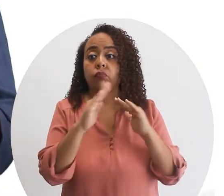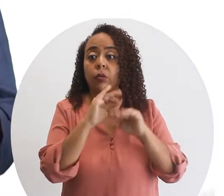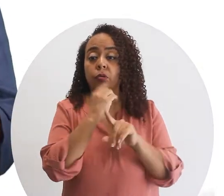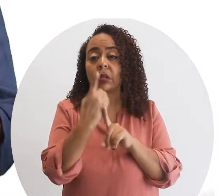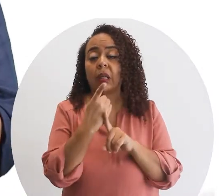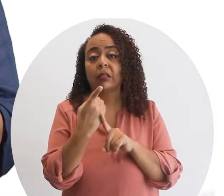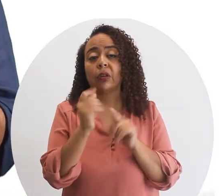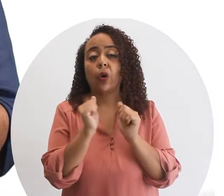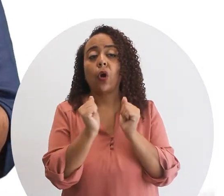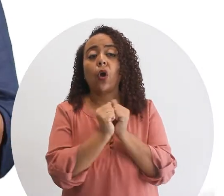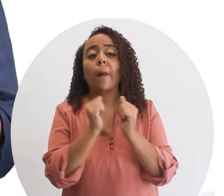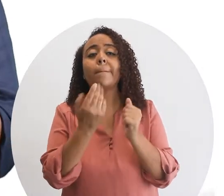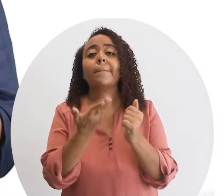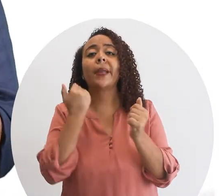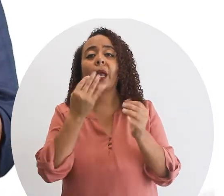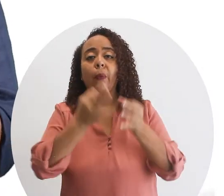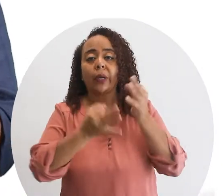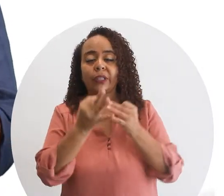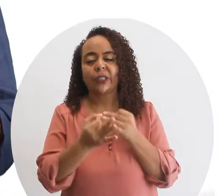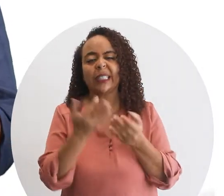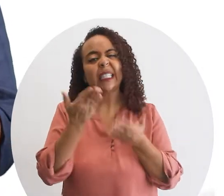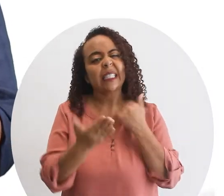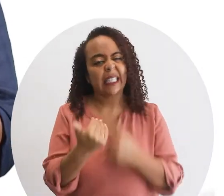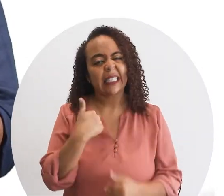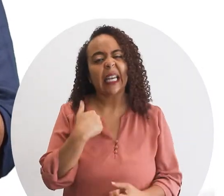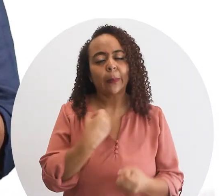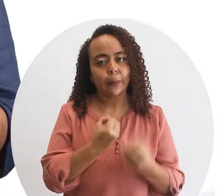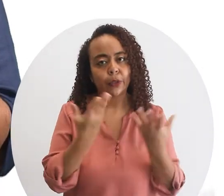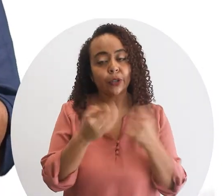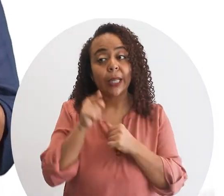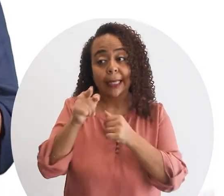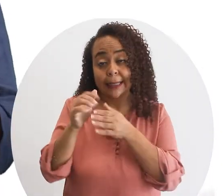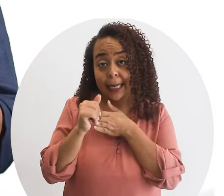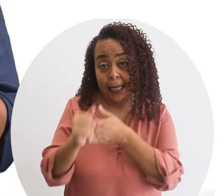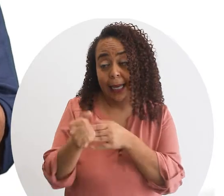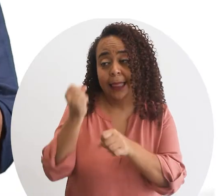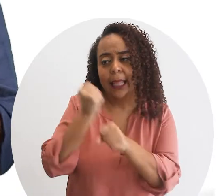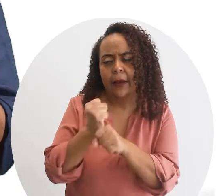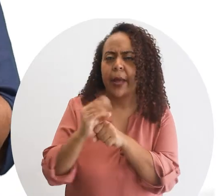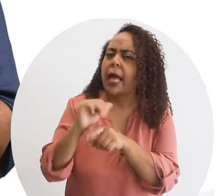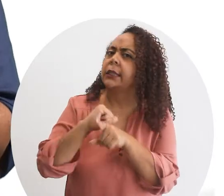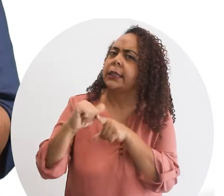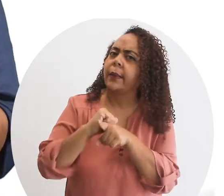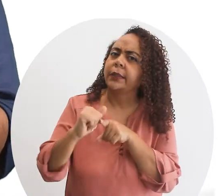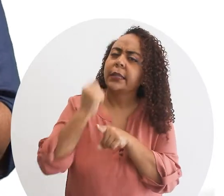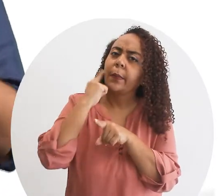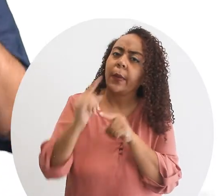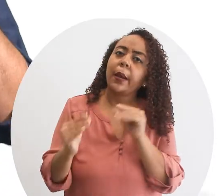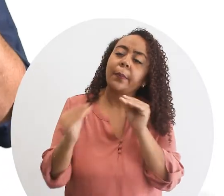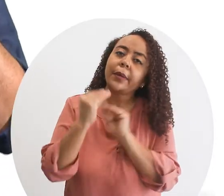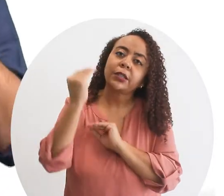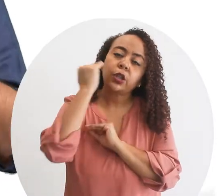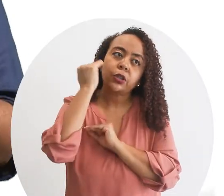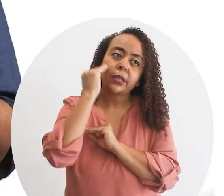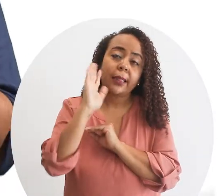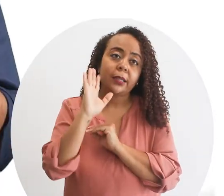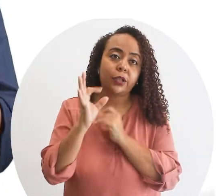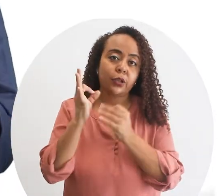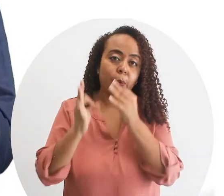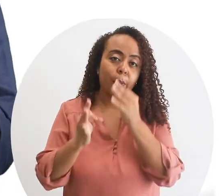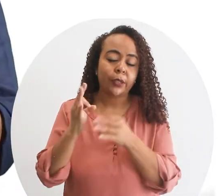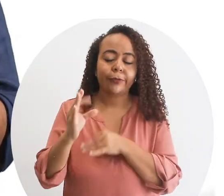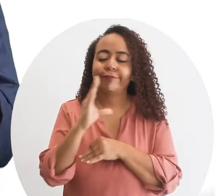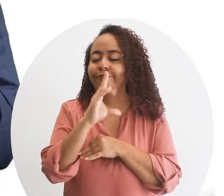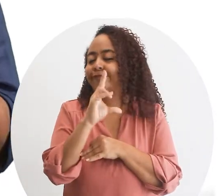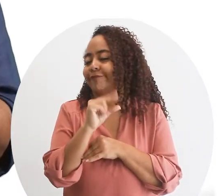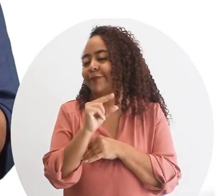sociedad con prejuicios posiblemente tiene muchos de ellos esta lideresa trabaja y se capacita para ser más conscientes de